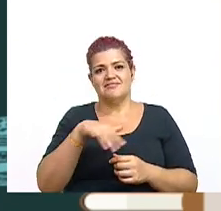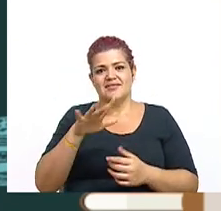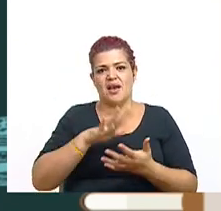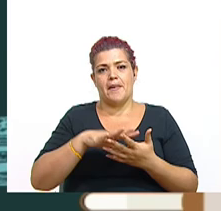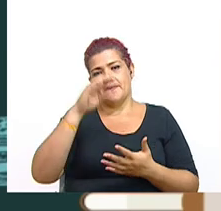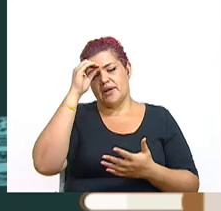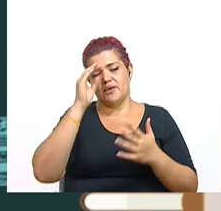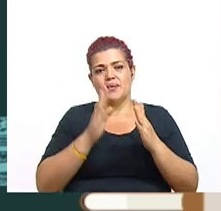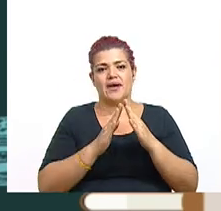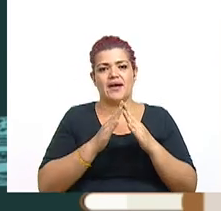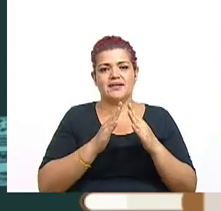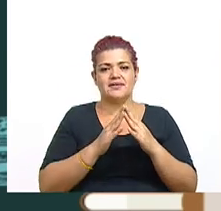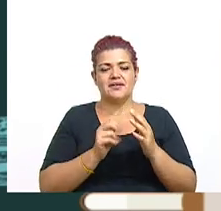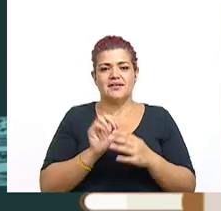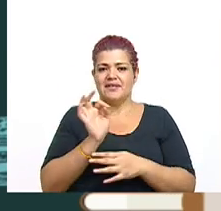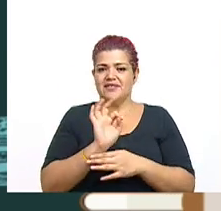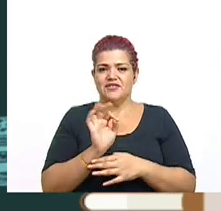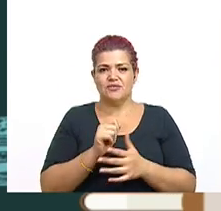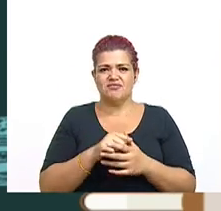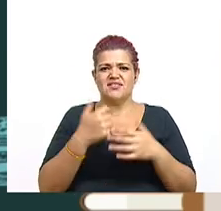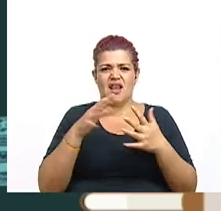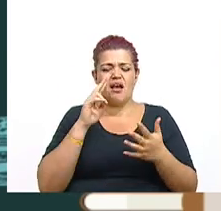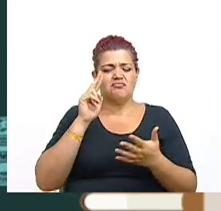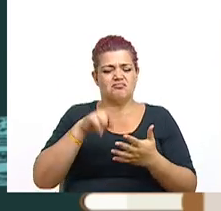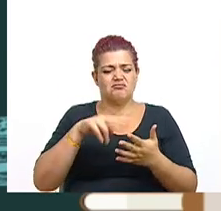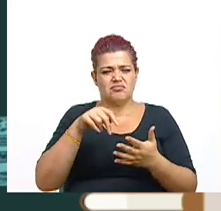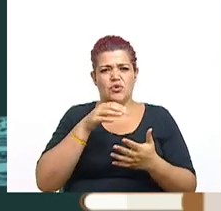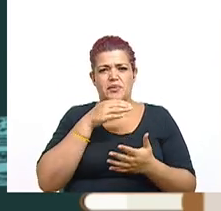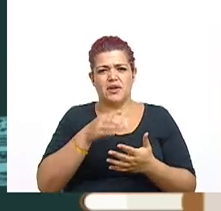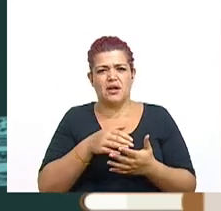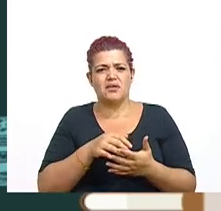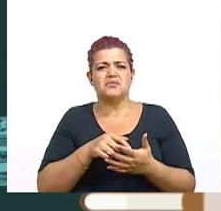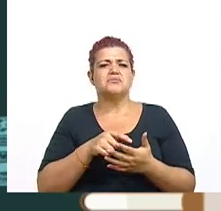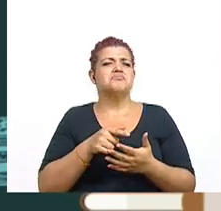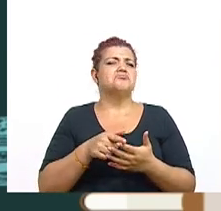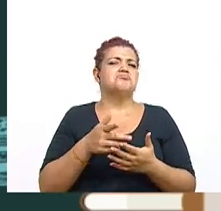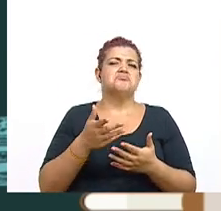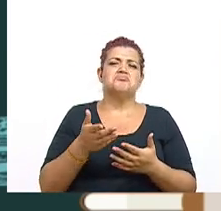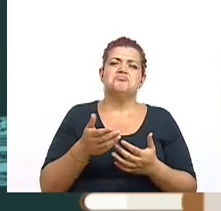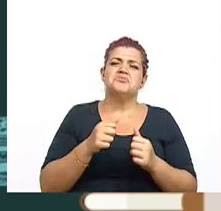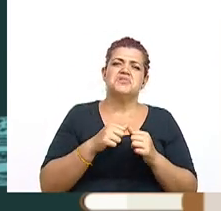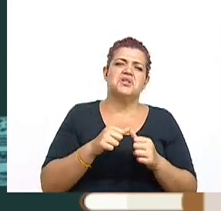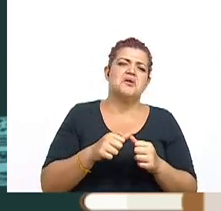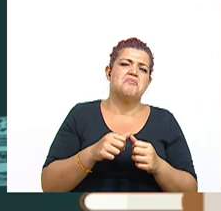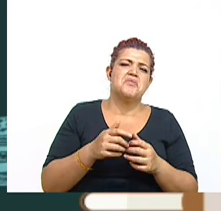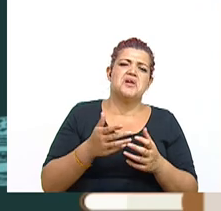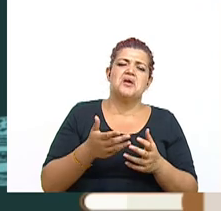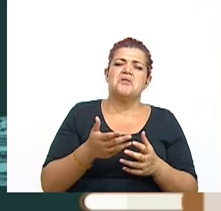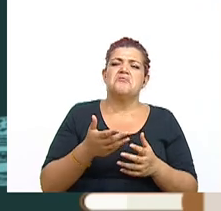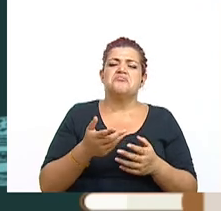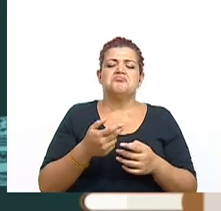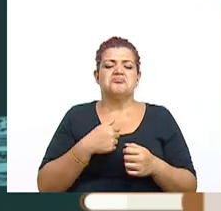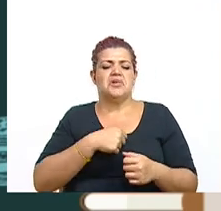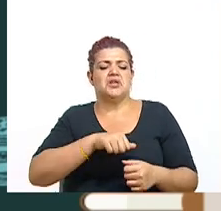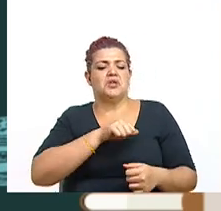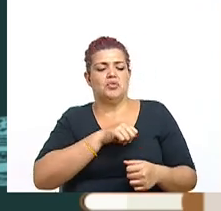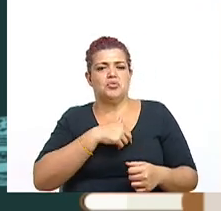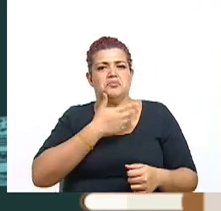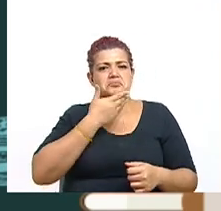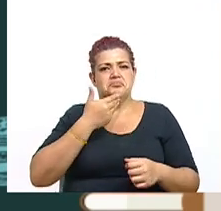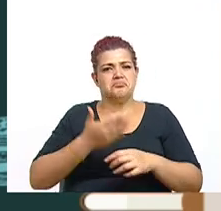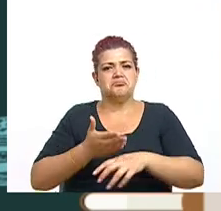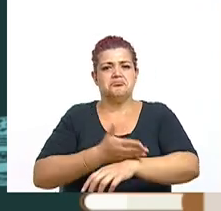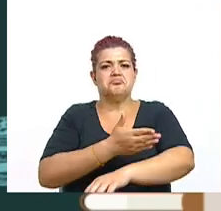Aprendo en Casa. Hemos leído los comentarios y siempre estamos en la actitud de mejorar todos los